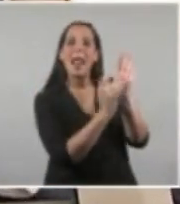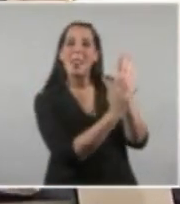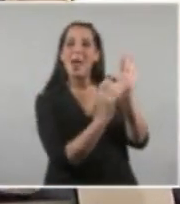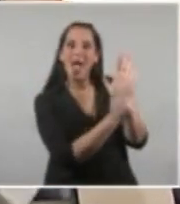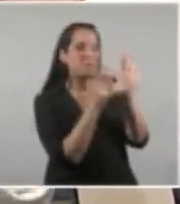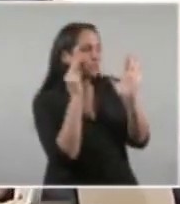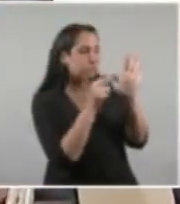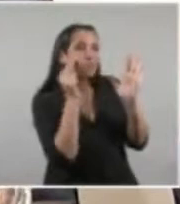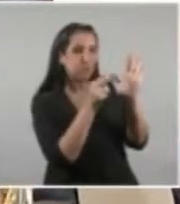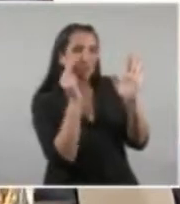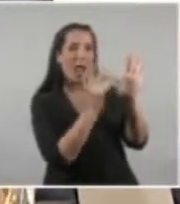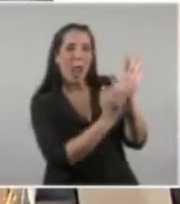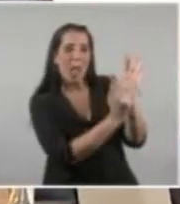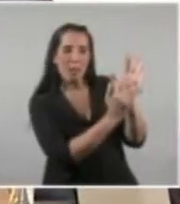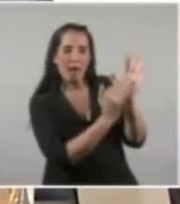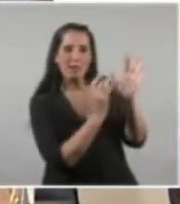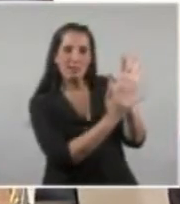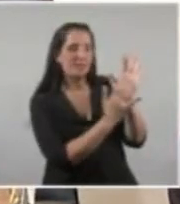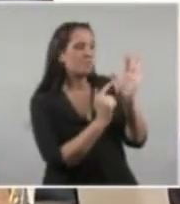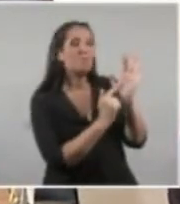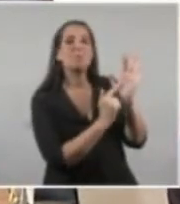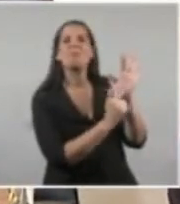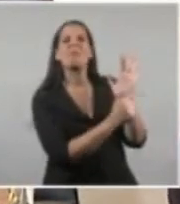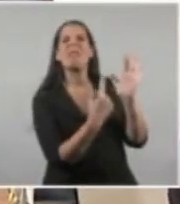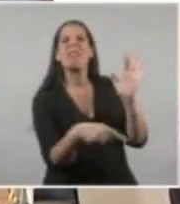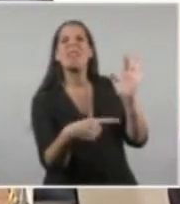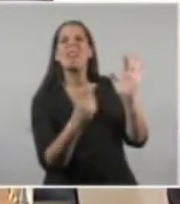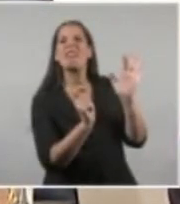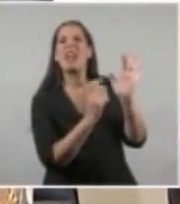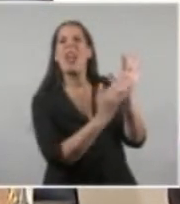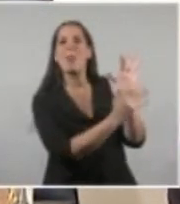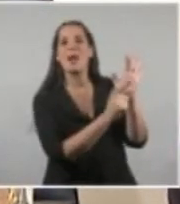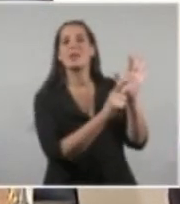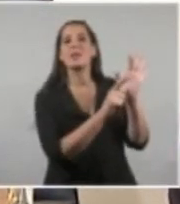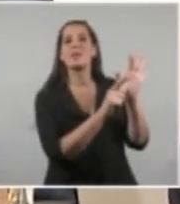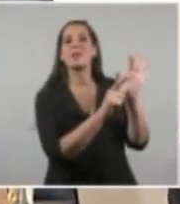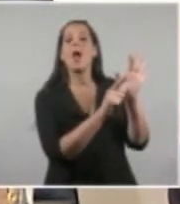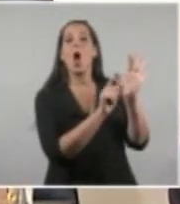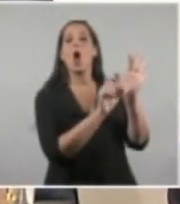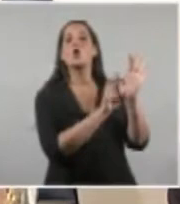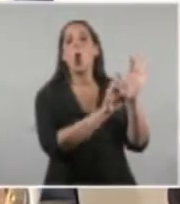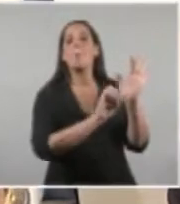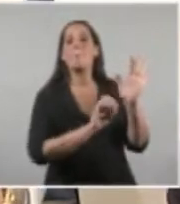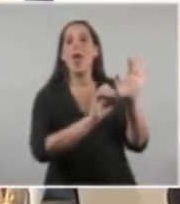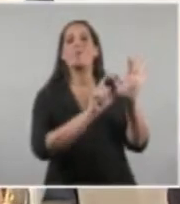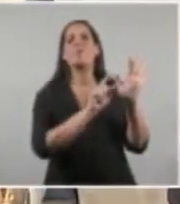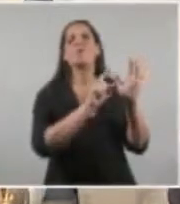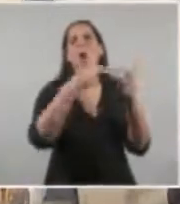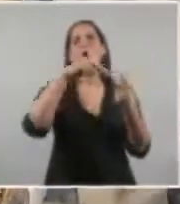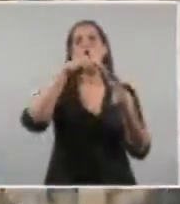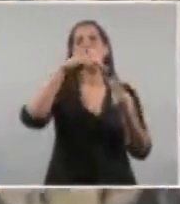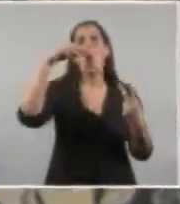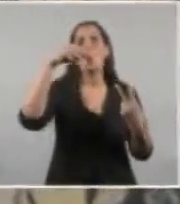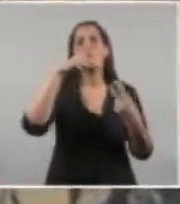atrás de los nombres, es el código genético. Son los códigos